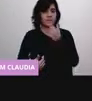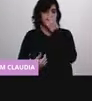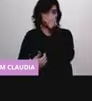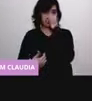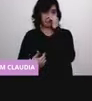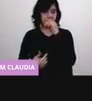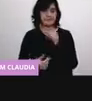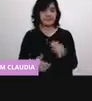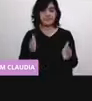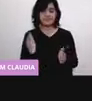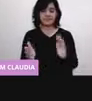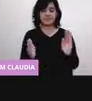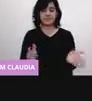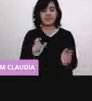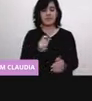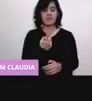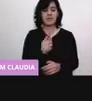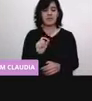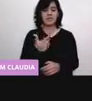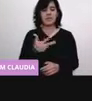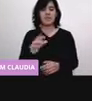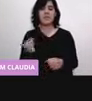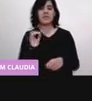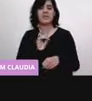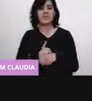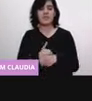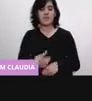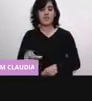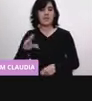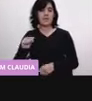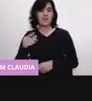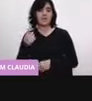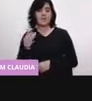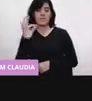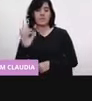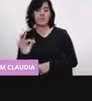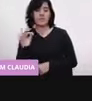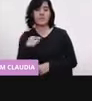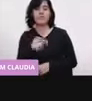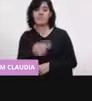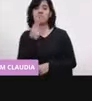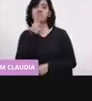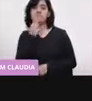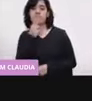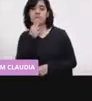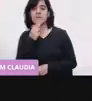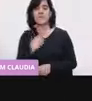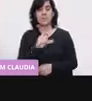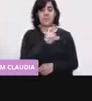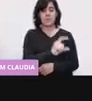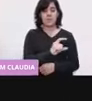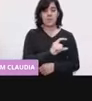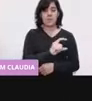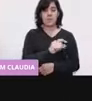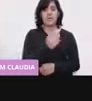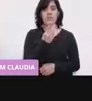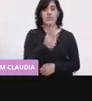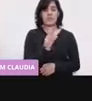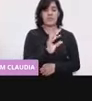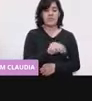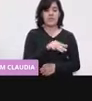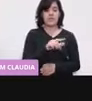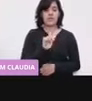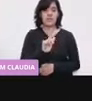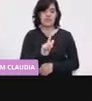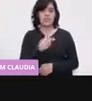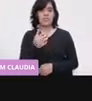Intervalo entre dosis de 21 a 28 días. Efectividad 91.4. Frasco ámpula con 3 mililitros, que le da para